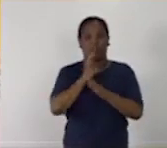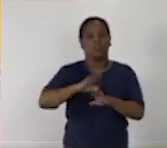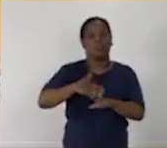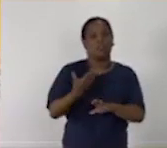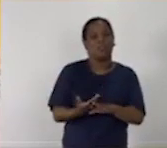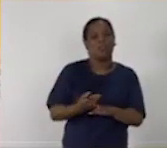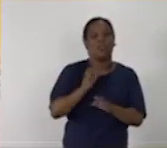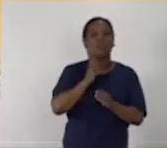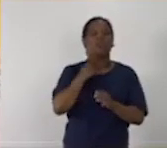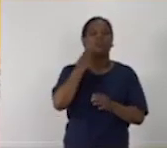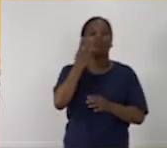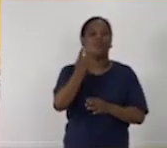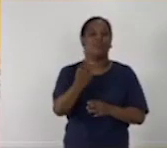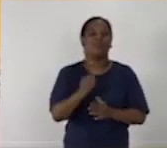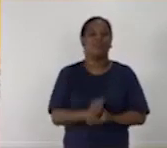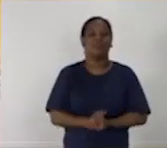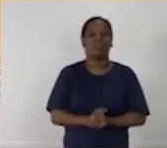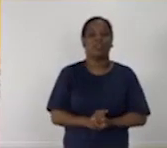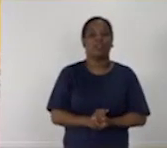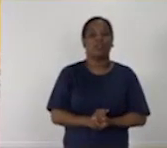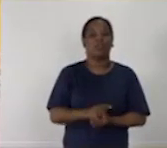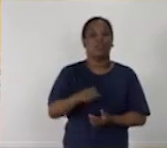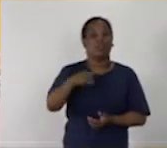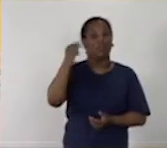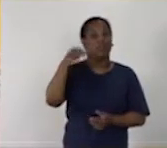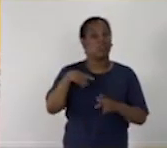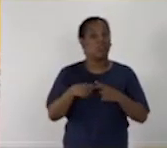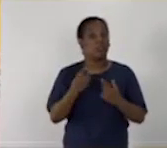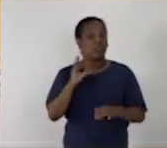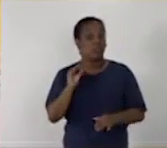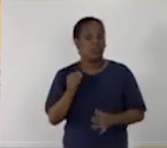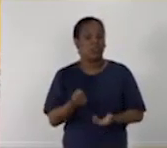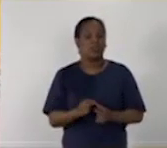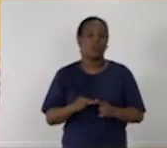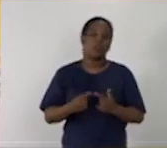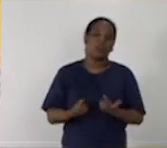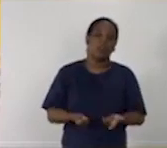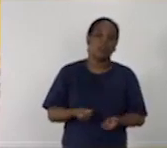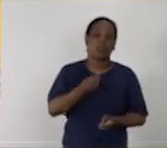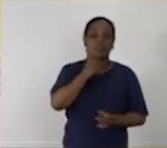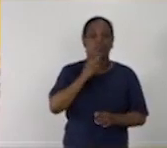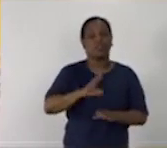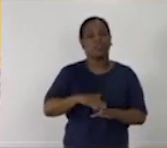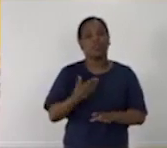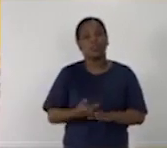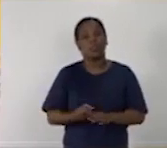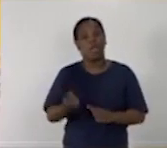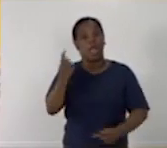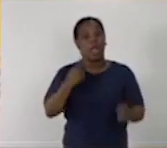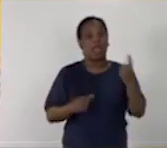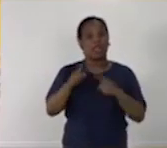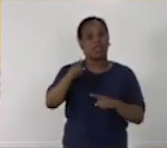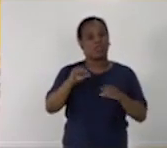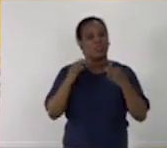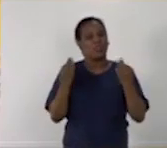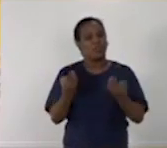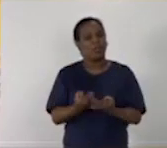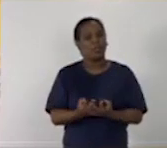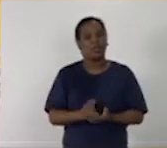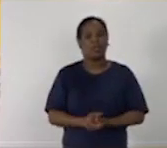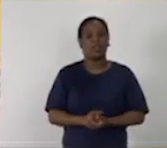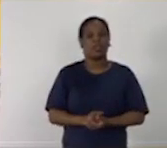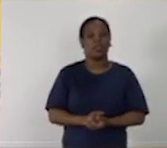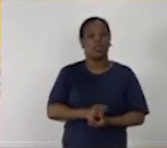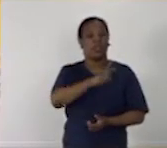silencio y después en altavoz. Ustedes saben por qué se los digo, porque puede ser que después alguien de su familia